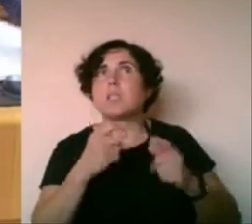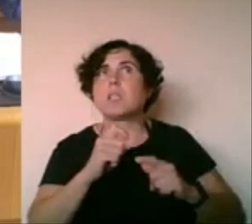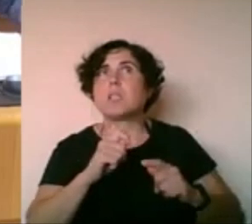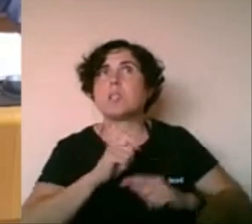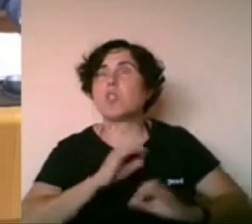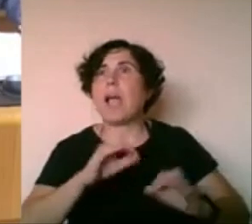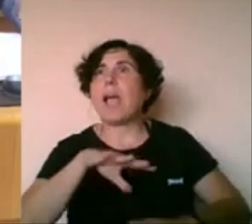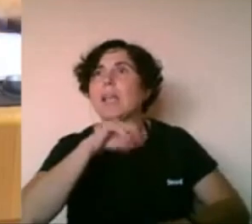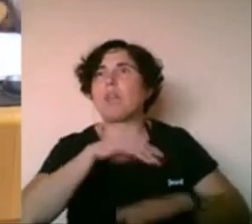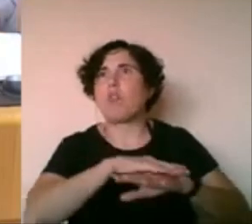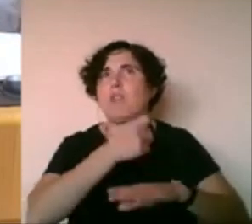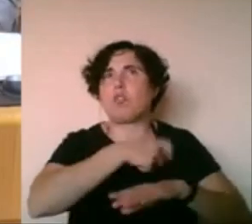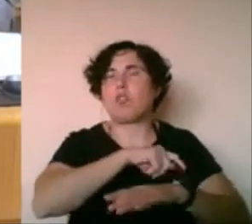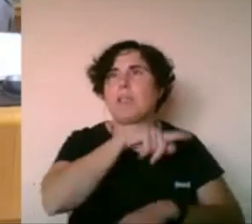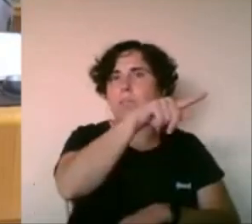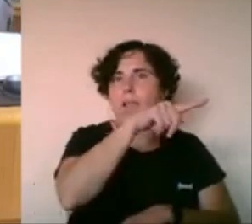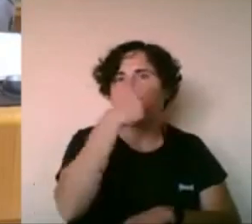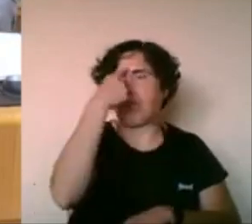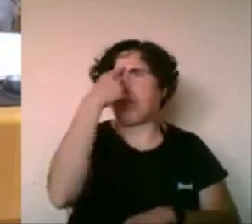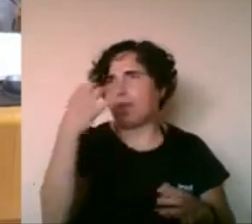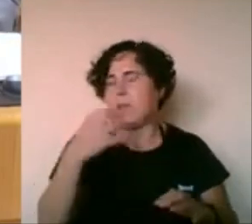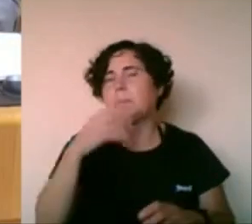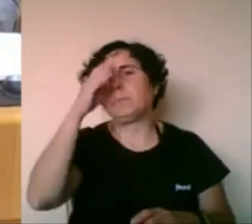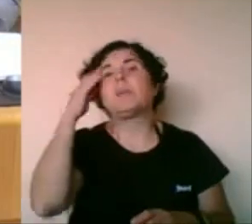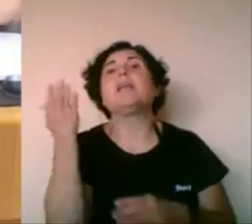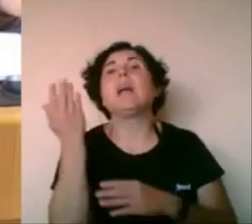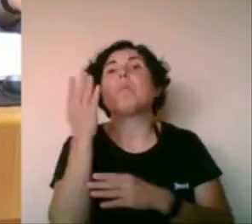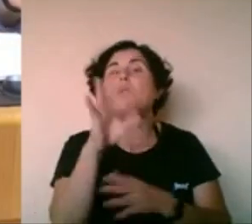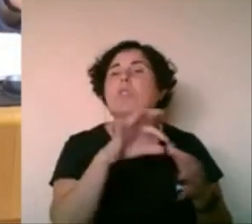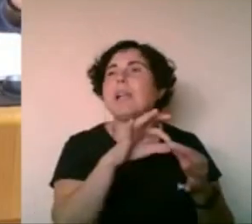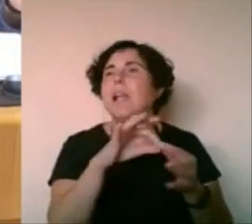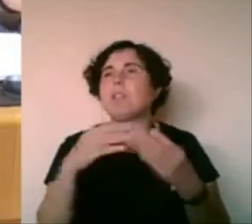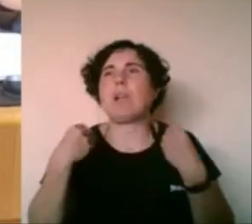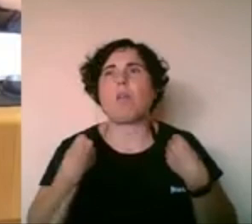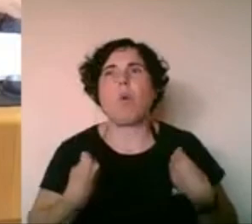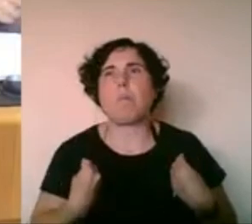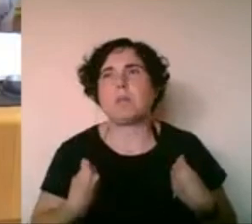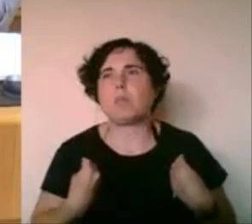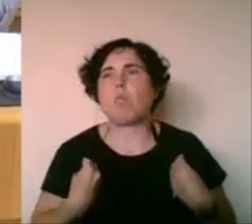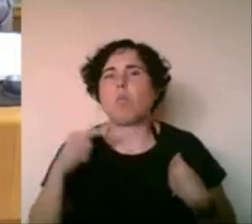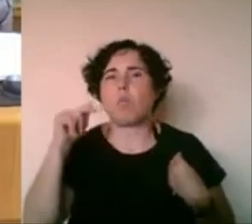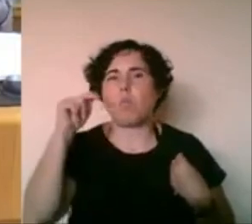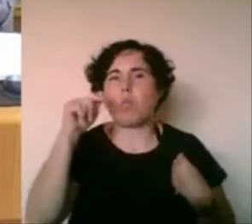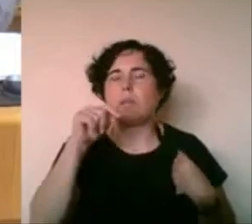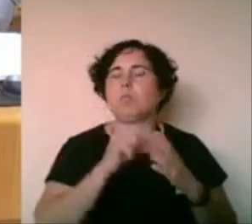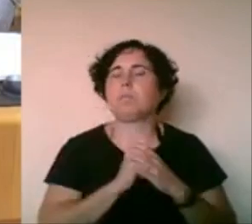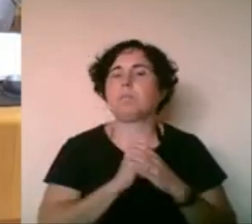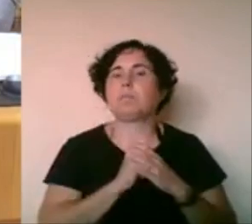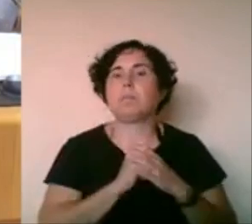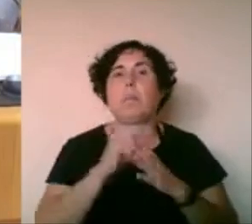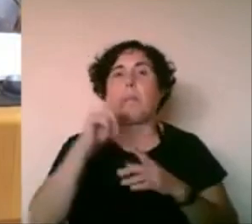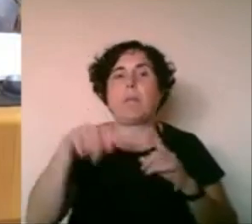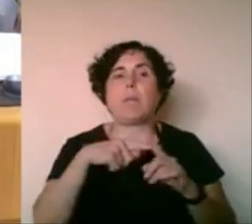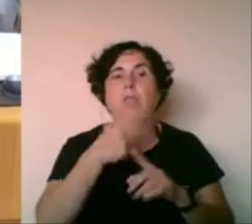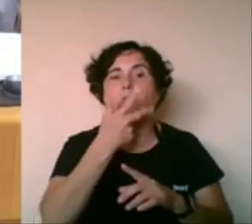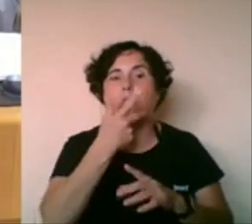tener en cuenta, en consideración, y esta moción habla de lleno de ese aspecto. Pero es que lo que estamos conociendo en los